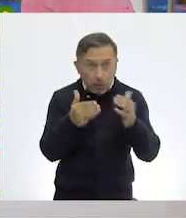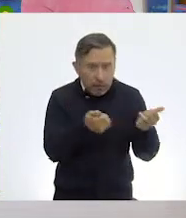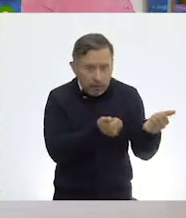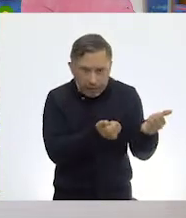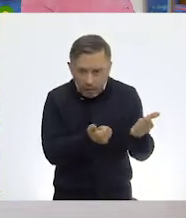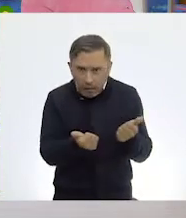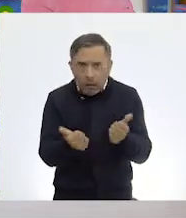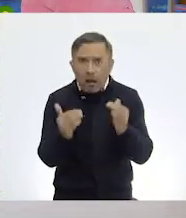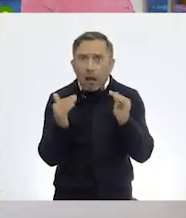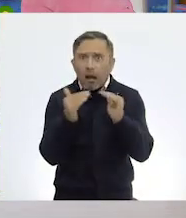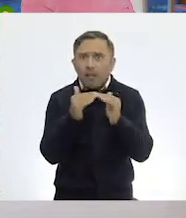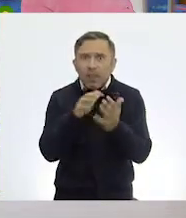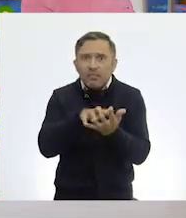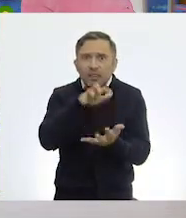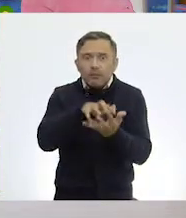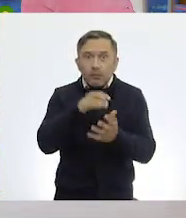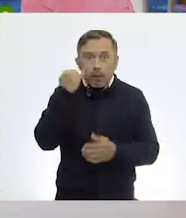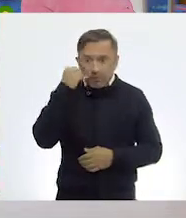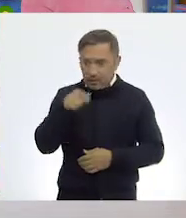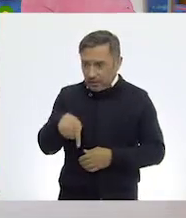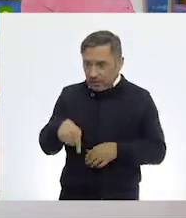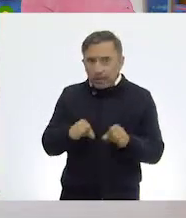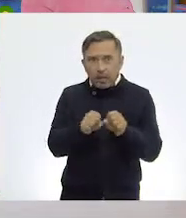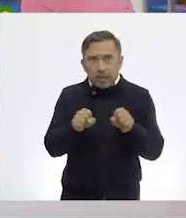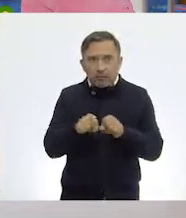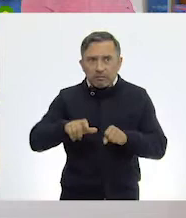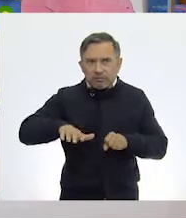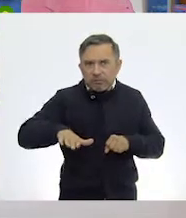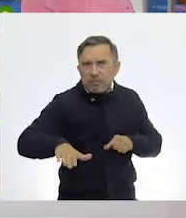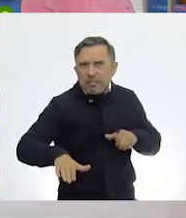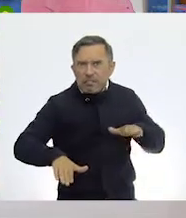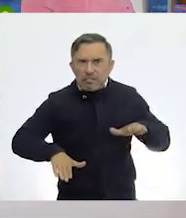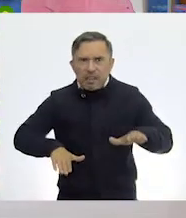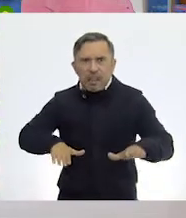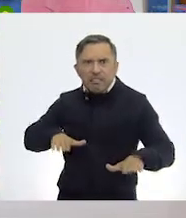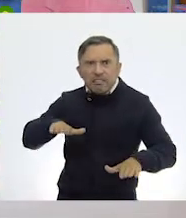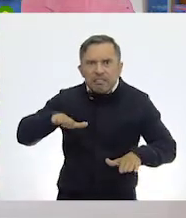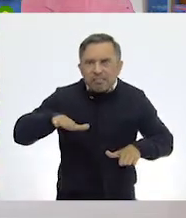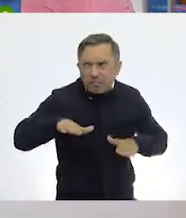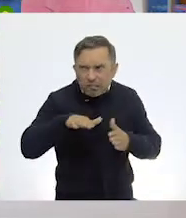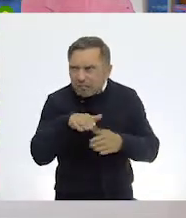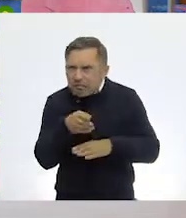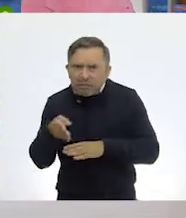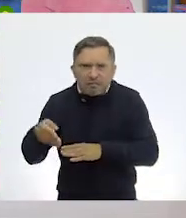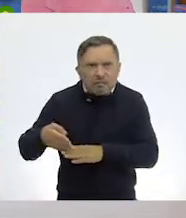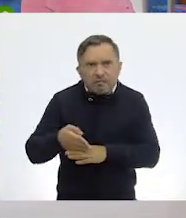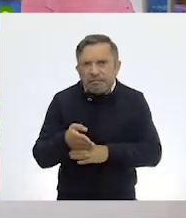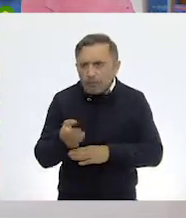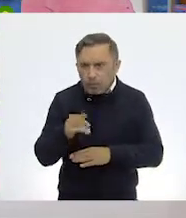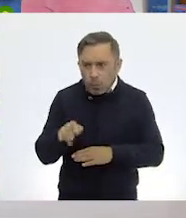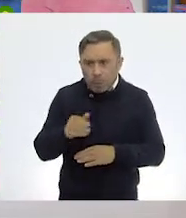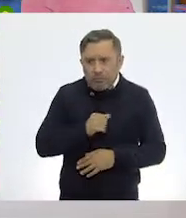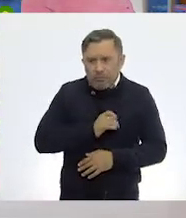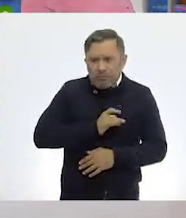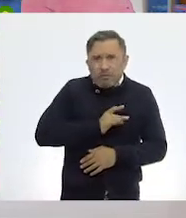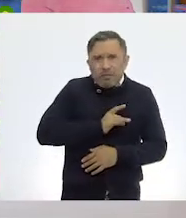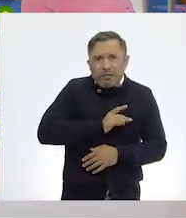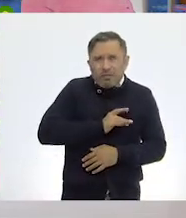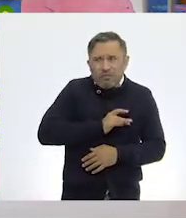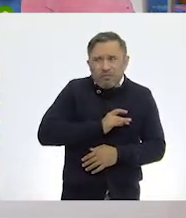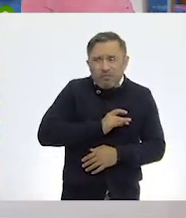Si solo con verlo pasar aquí por el salón ya me dio mucho miedo. ¿Será posible que sea doméstico?